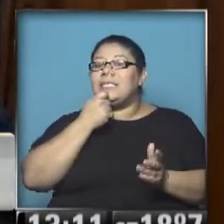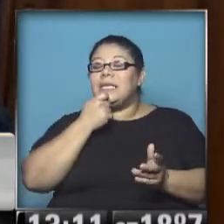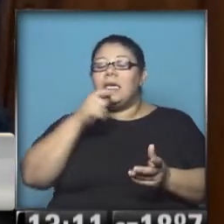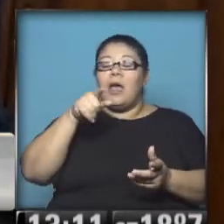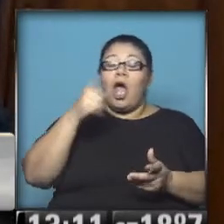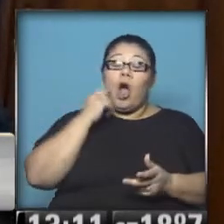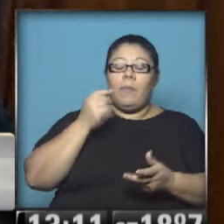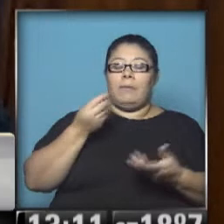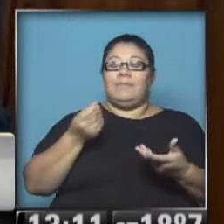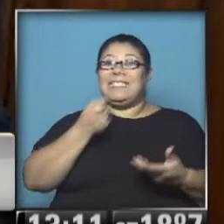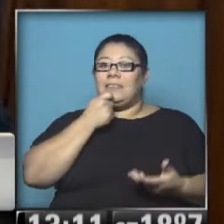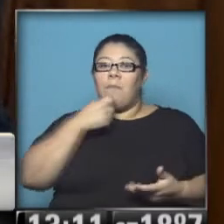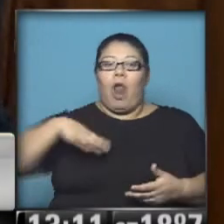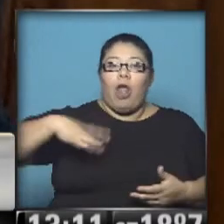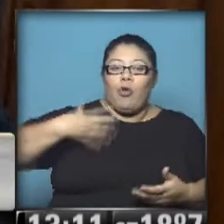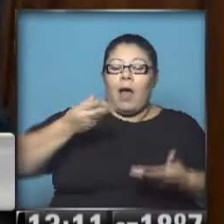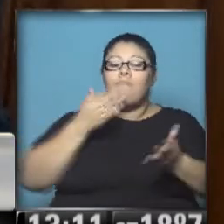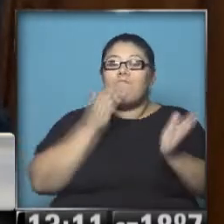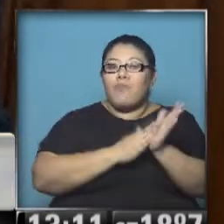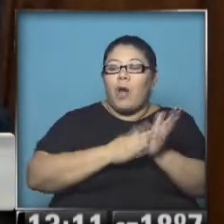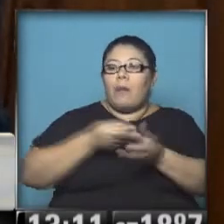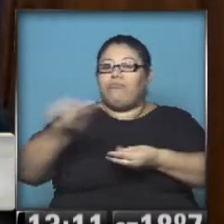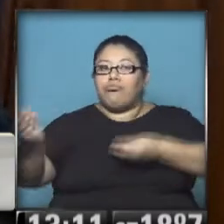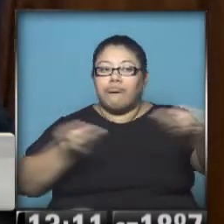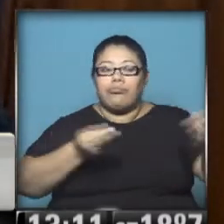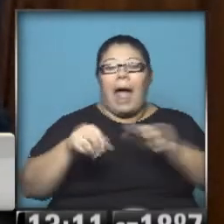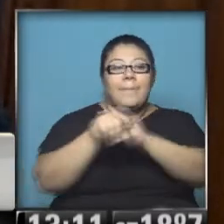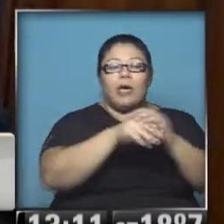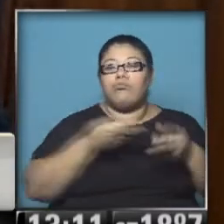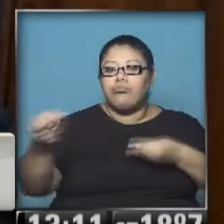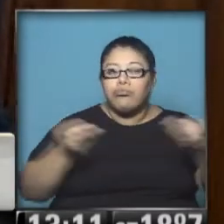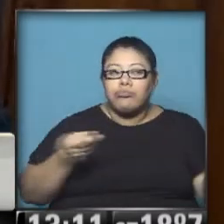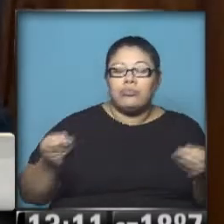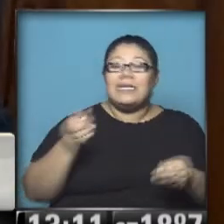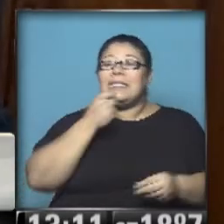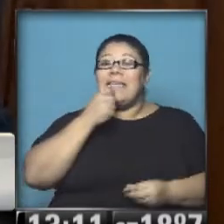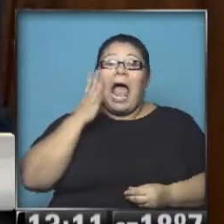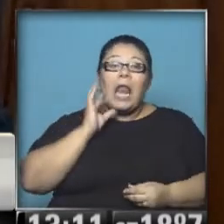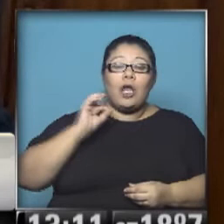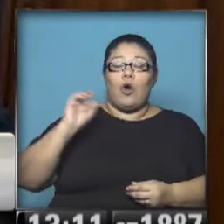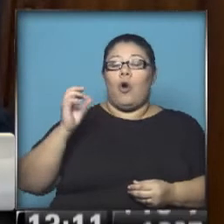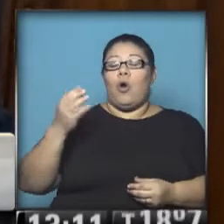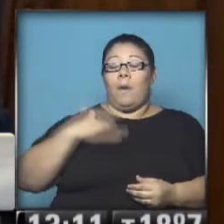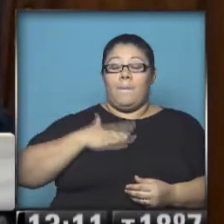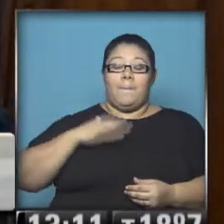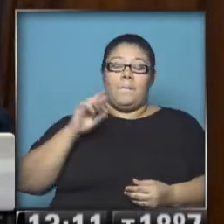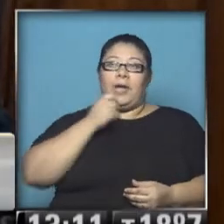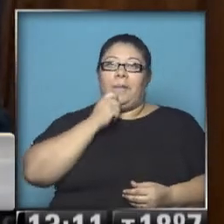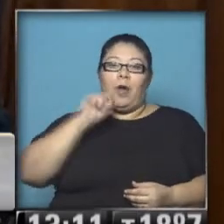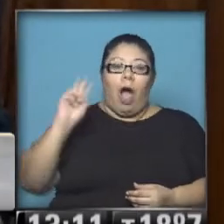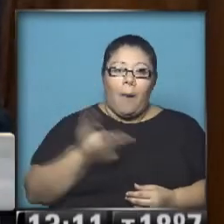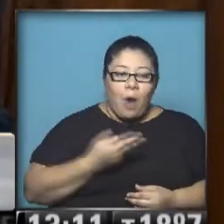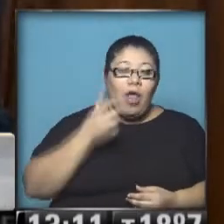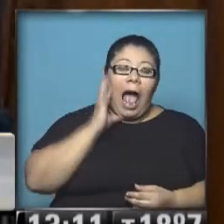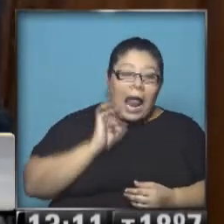la verdad va a seguir saliendo a la luz. Y también, sin tapujos, reconoce, entre